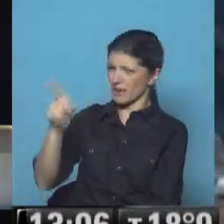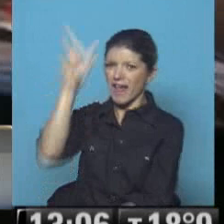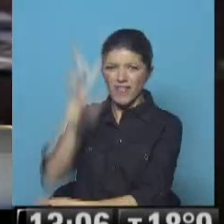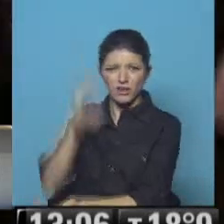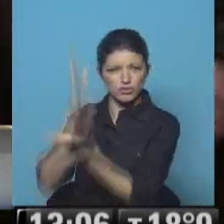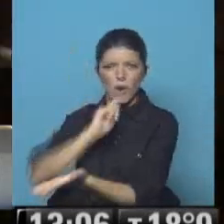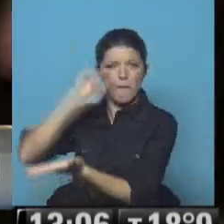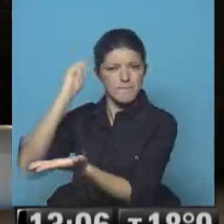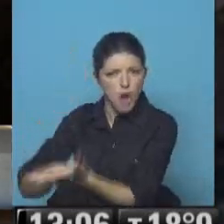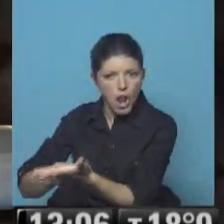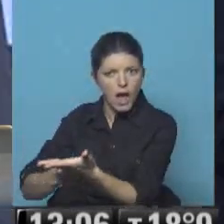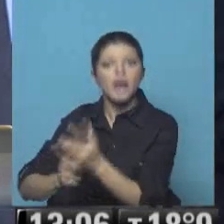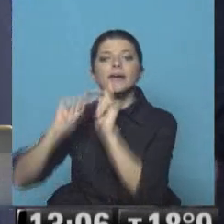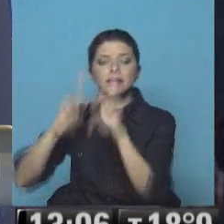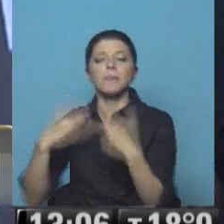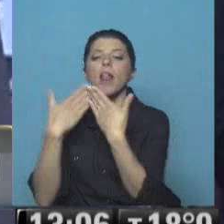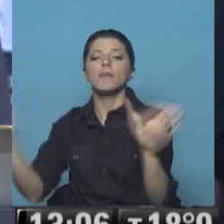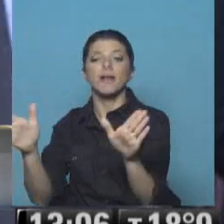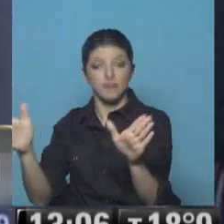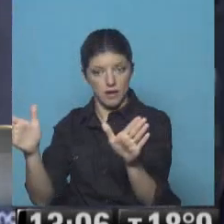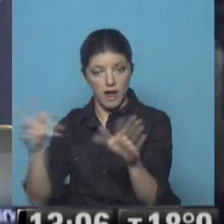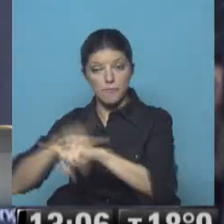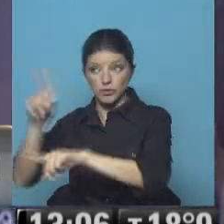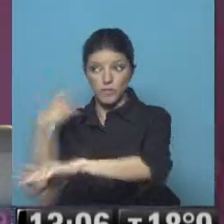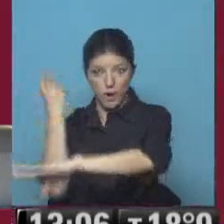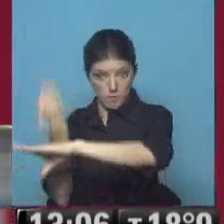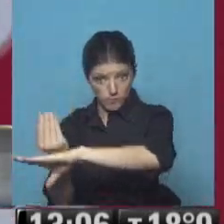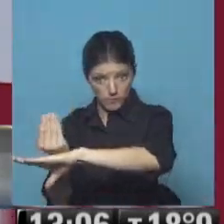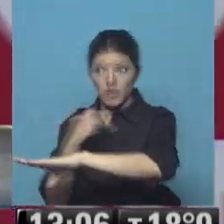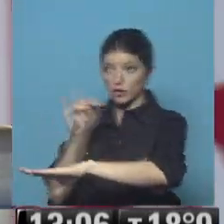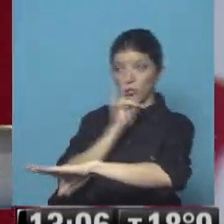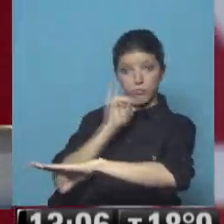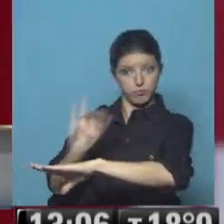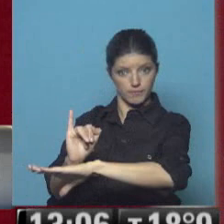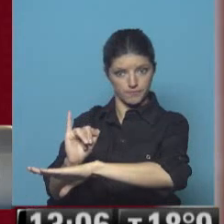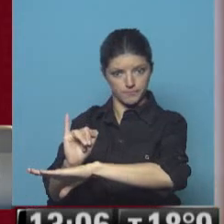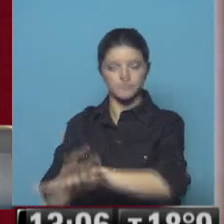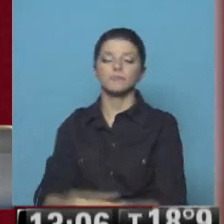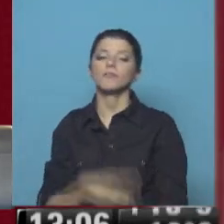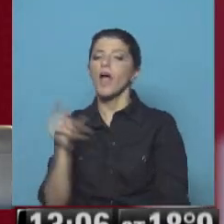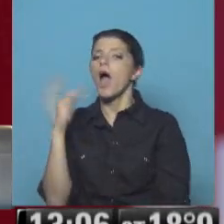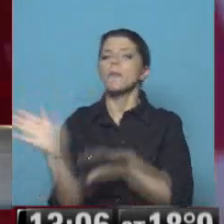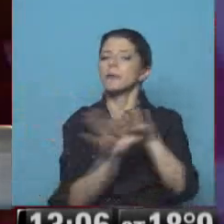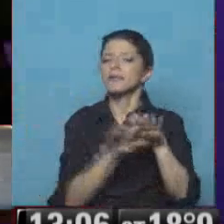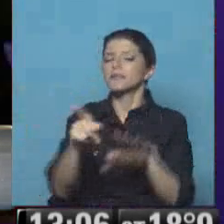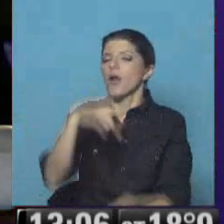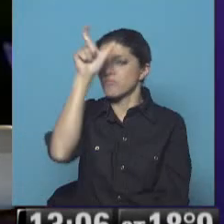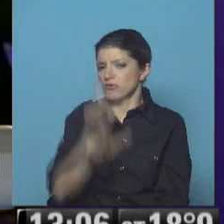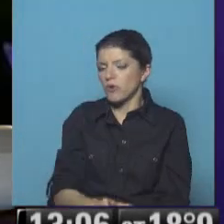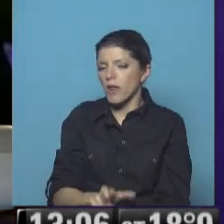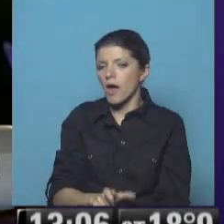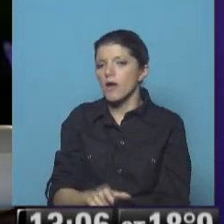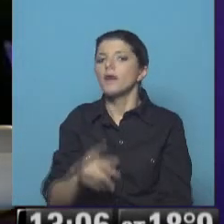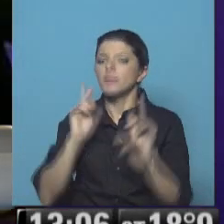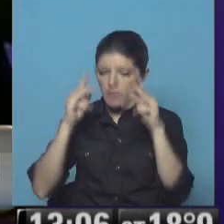humanos y las libertades públicas durante su gobierno. Contrario a cualquier uso de la fuerza, Corbyn propone